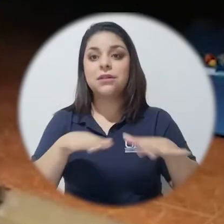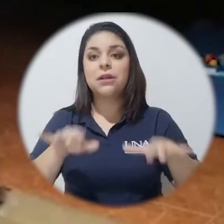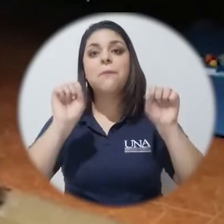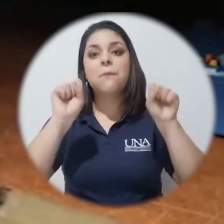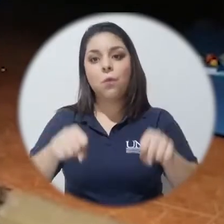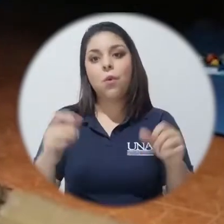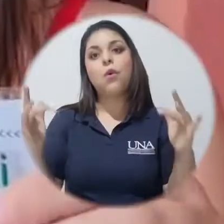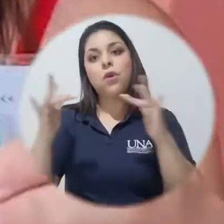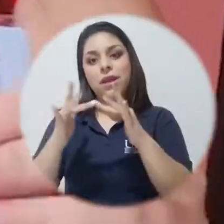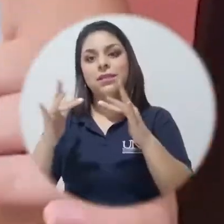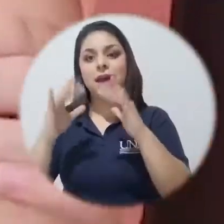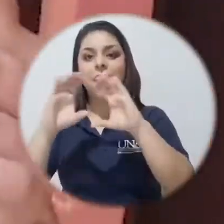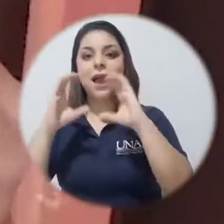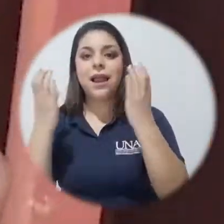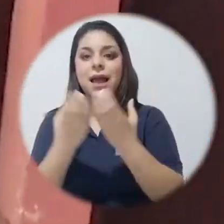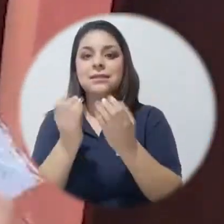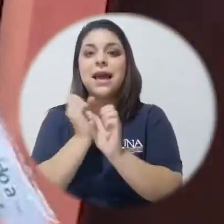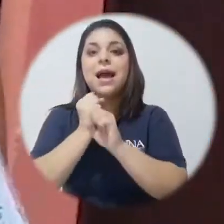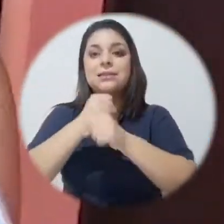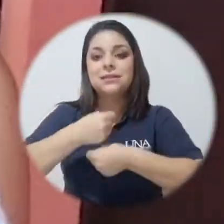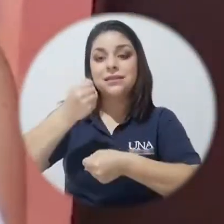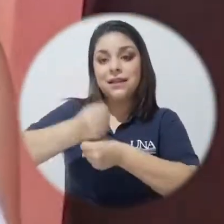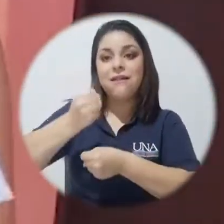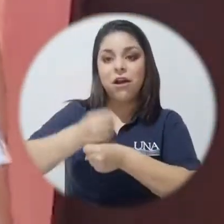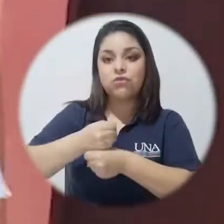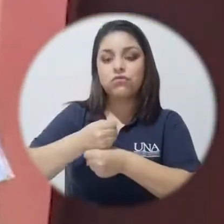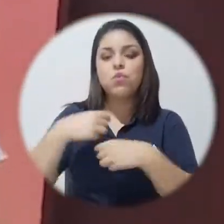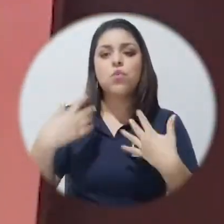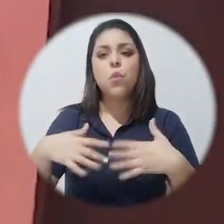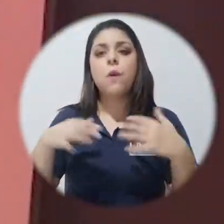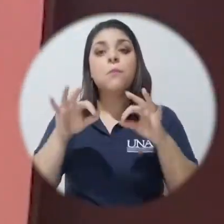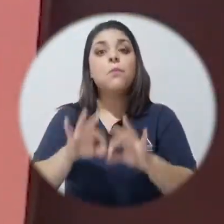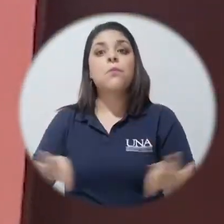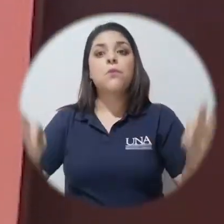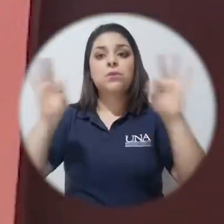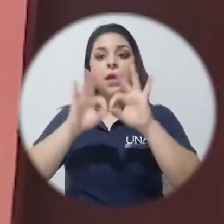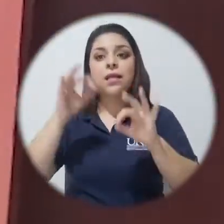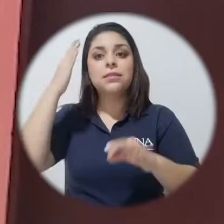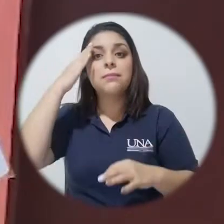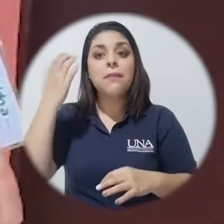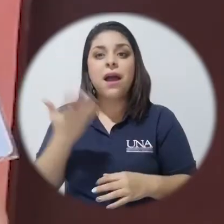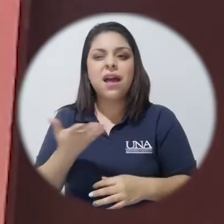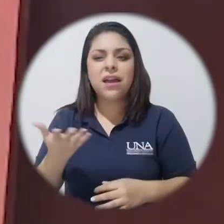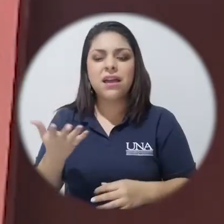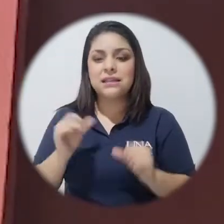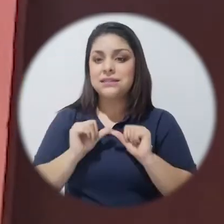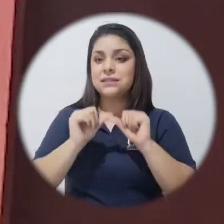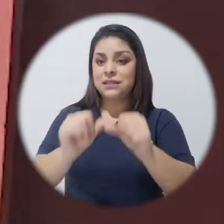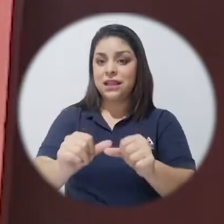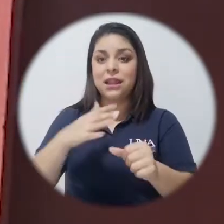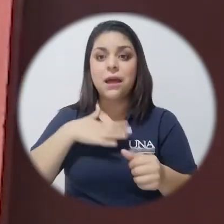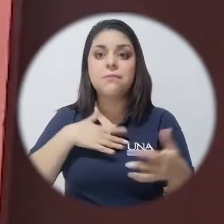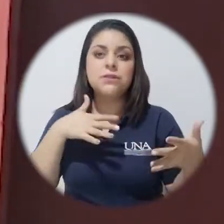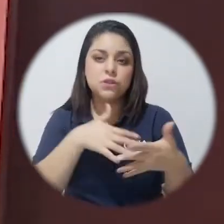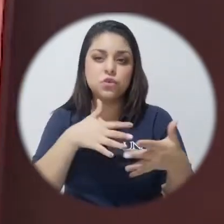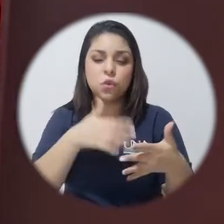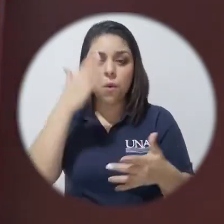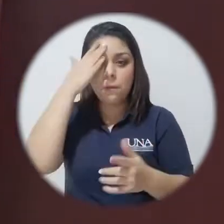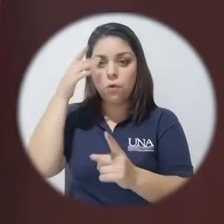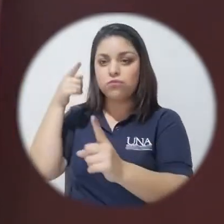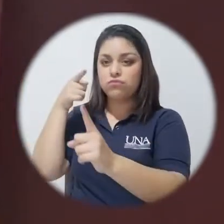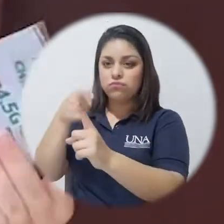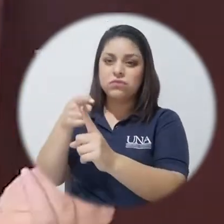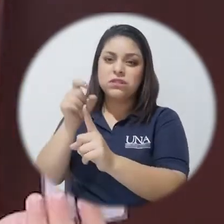realizar nuestro trabajo. Es demasiado importante para poder seguir con mis estudios debido a la situación de la pandemia,